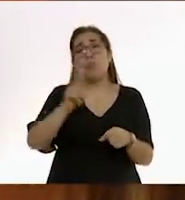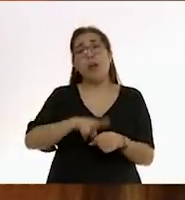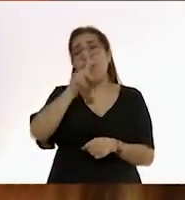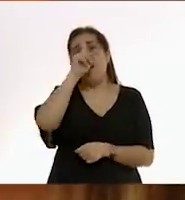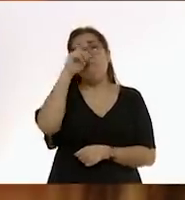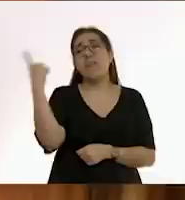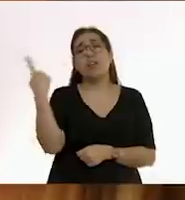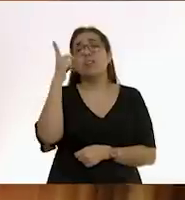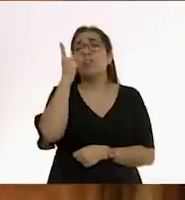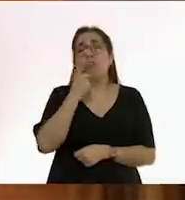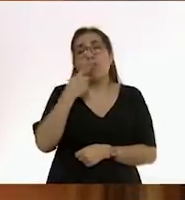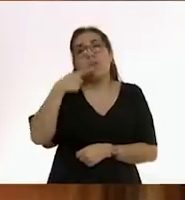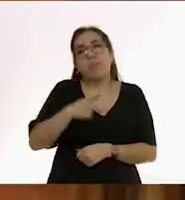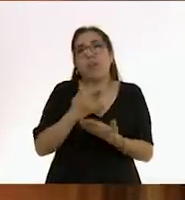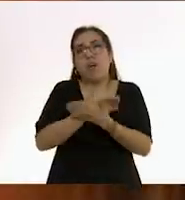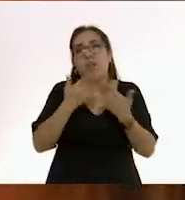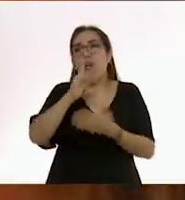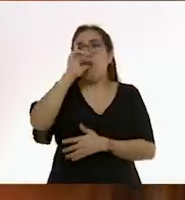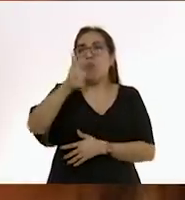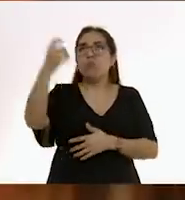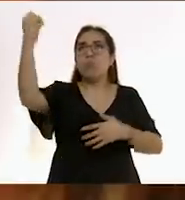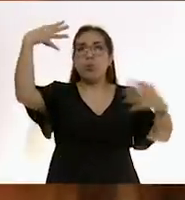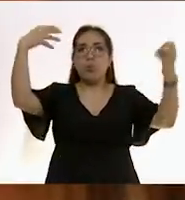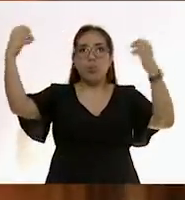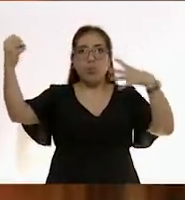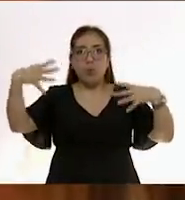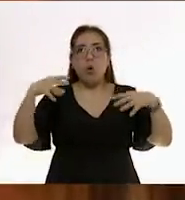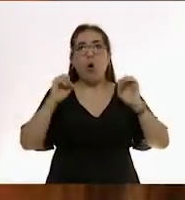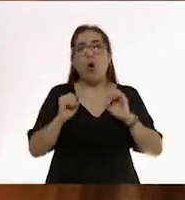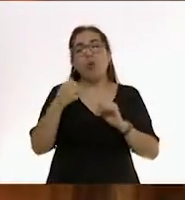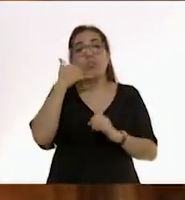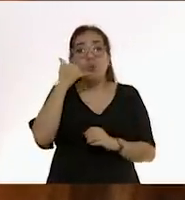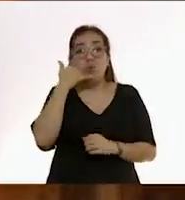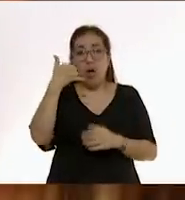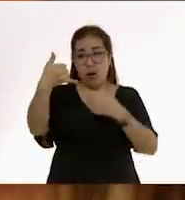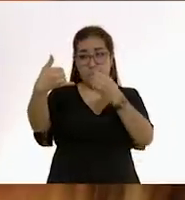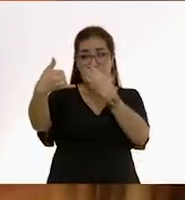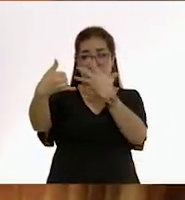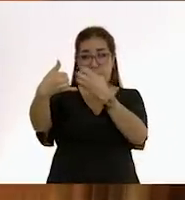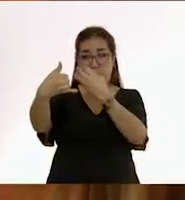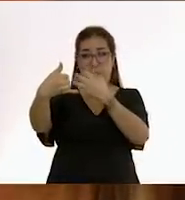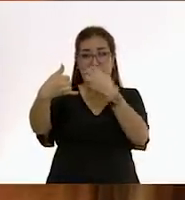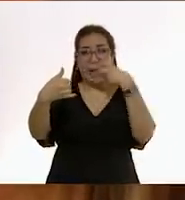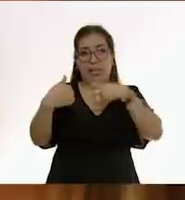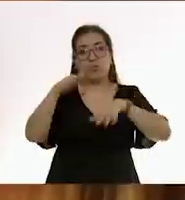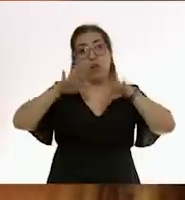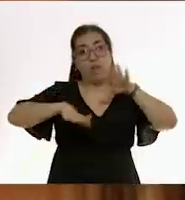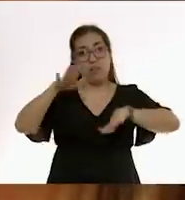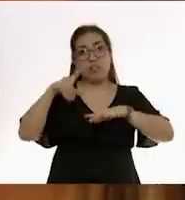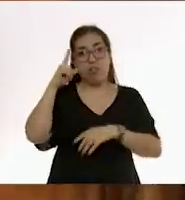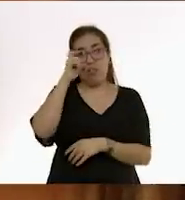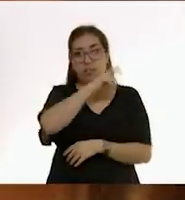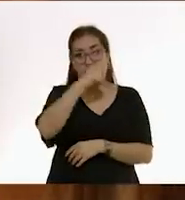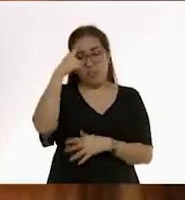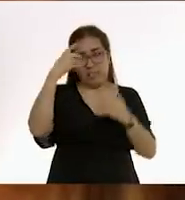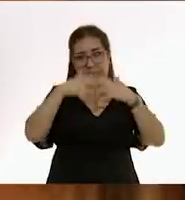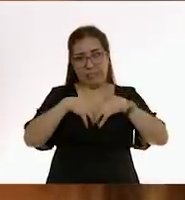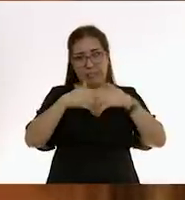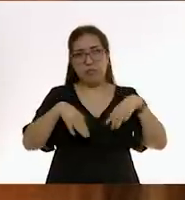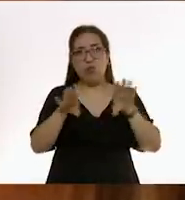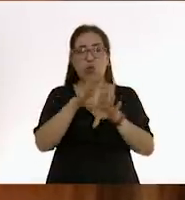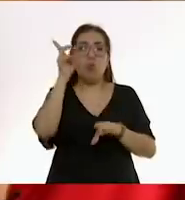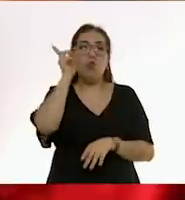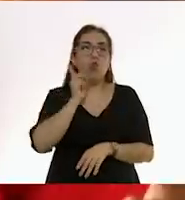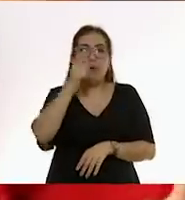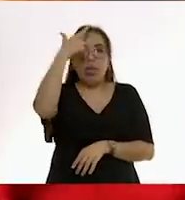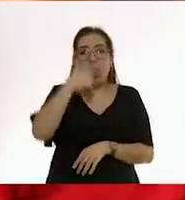fácil. Pero gracias a la luz eléctrica y a la luz que emiten las pantallas, a veces se dificulta que el cerebro se cree de melatonina a la hora en que